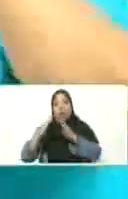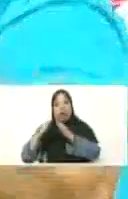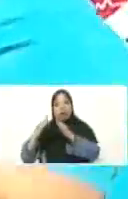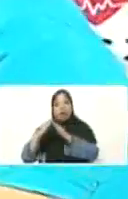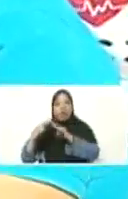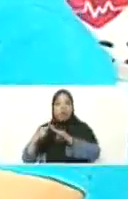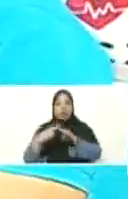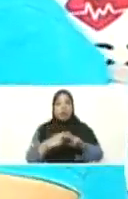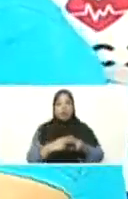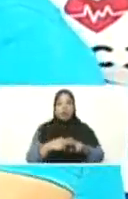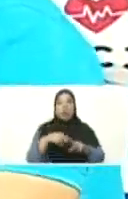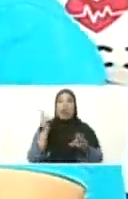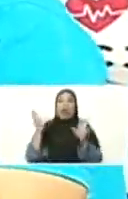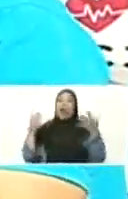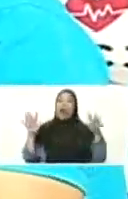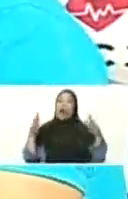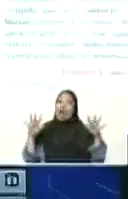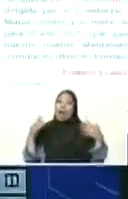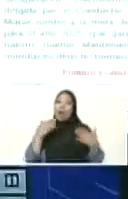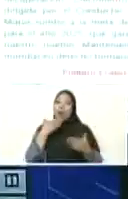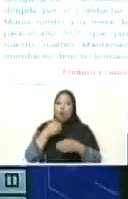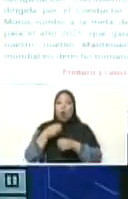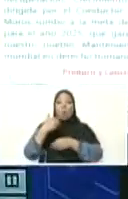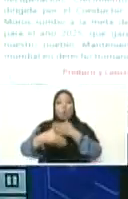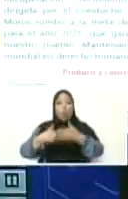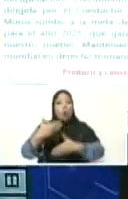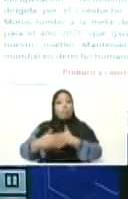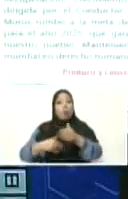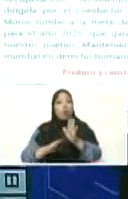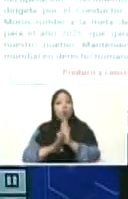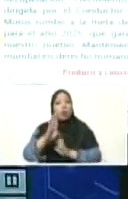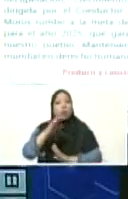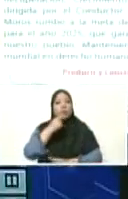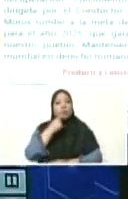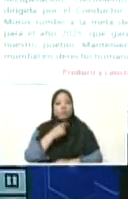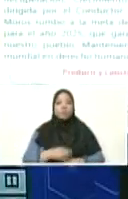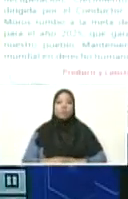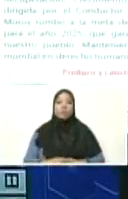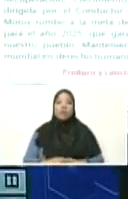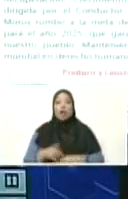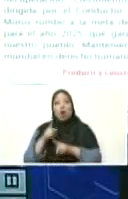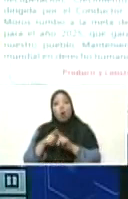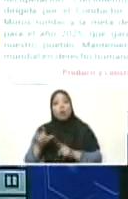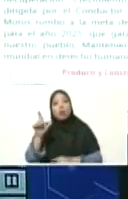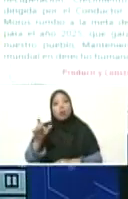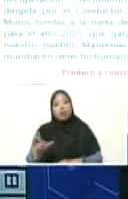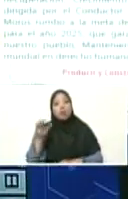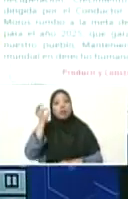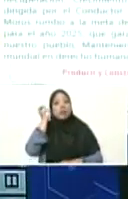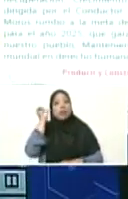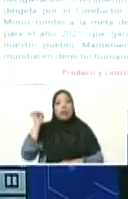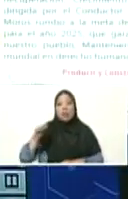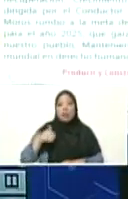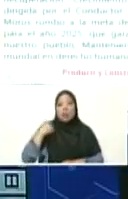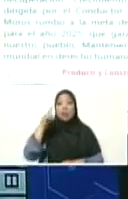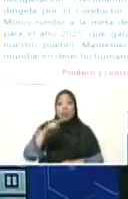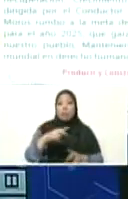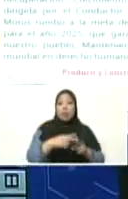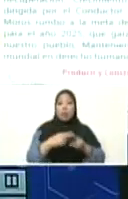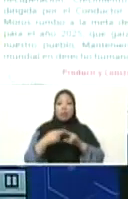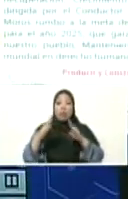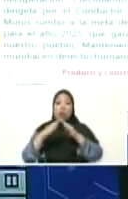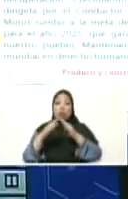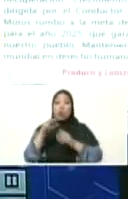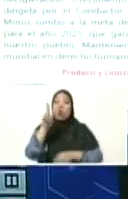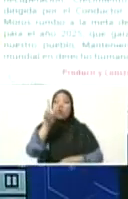galopando, íbamos galopando. A Franzuli Pérez, beneficiaria de la vivienda, dos